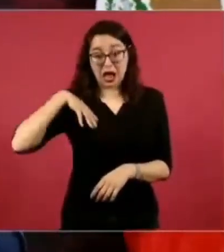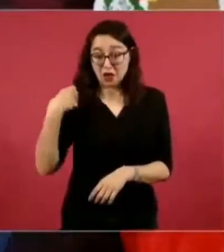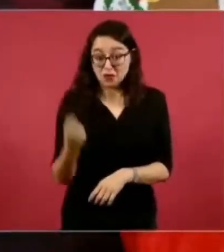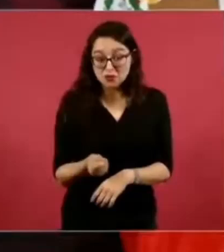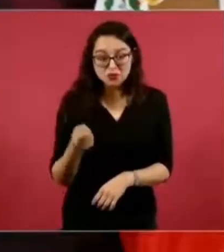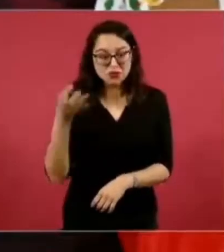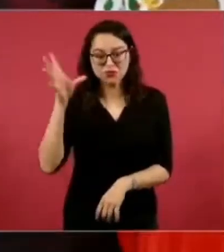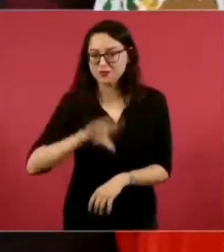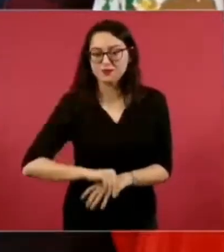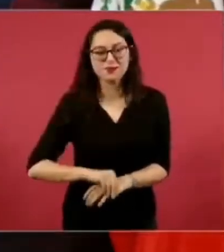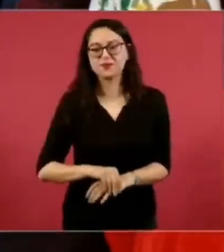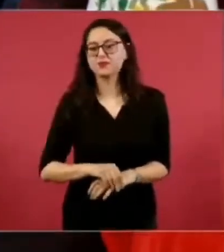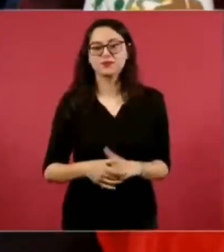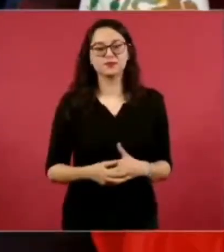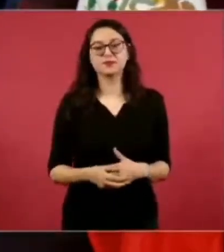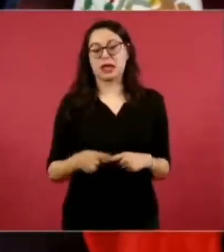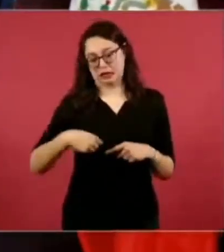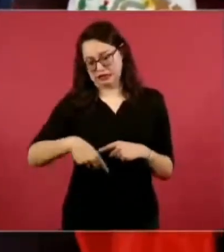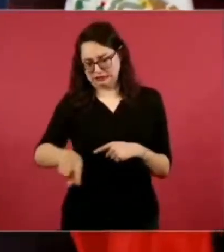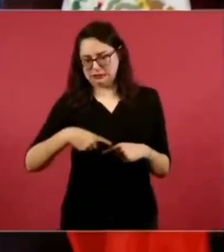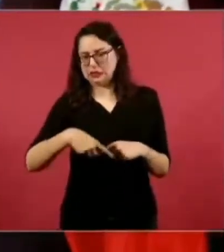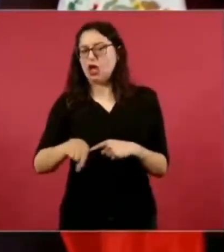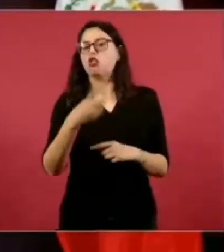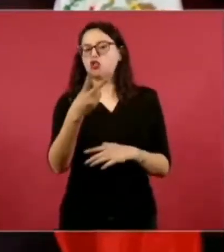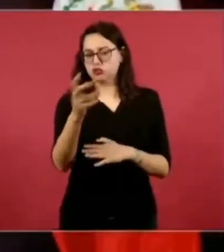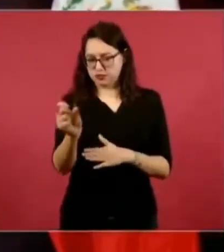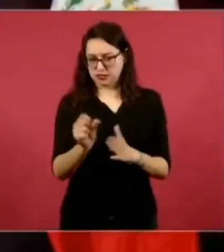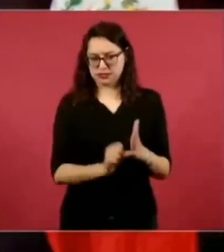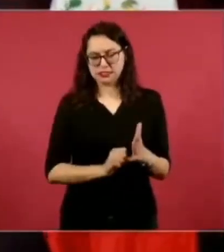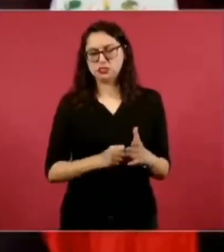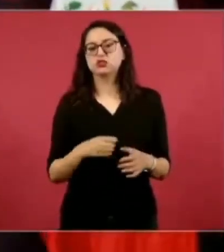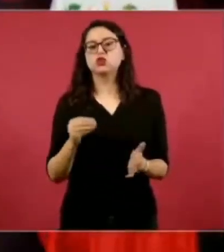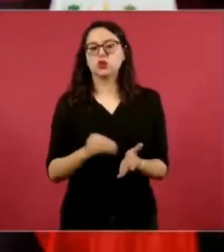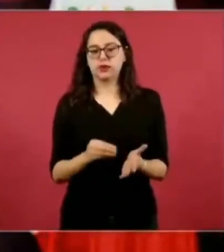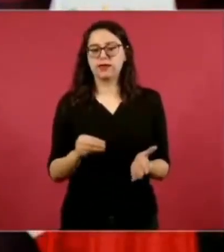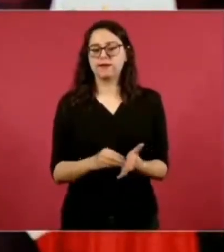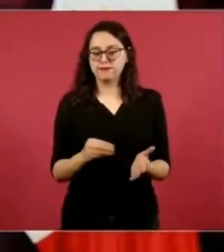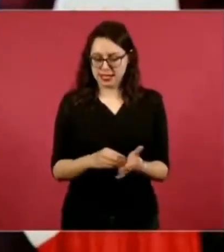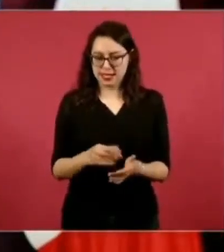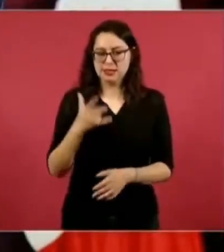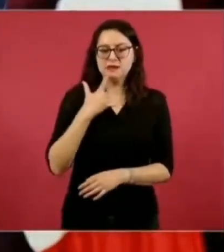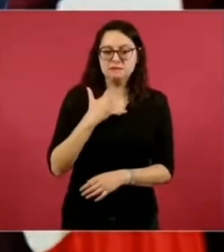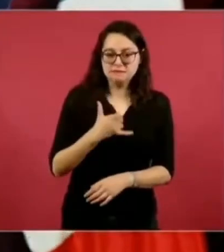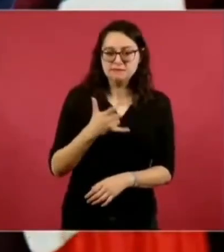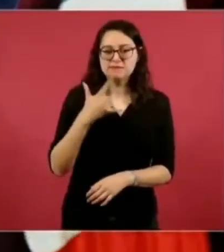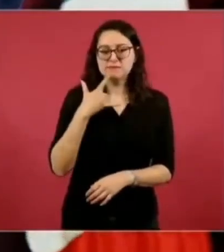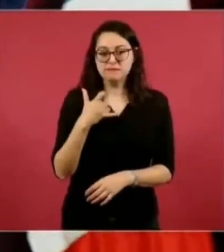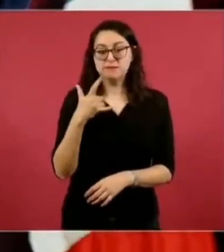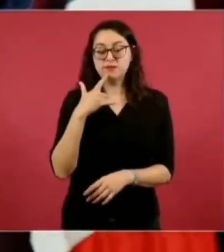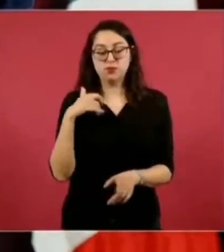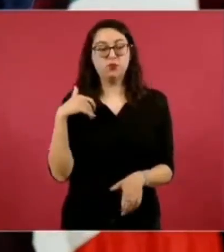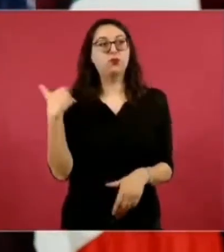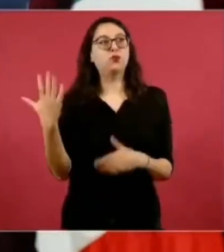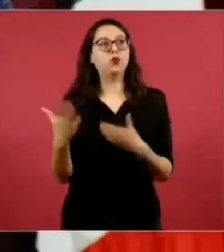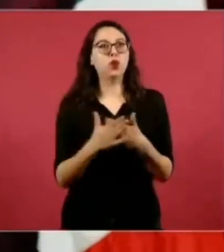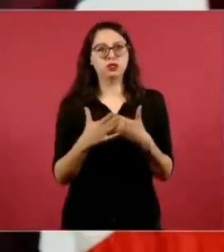insistir en el tiempo que nos queda ahora voy a ir a Veracruz, vamos a inaugurar